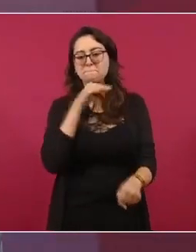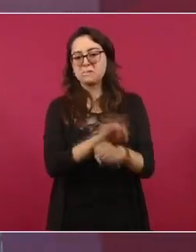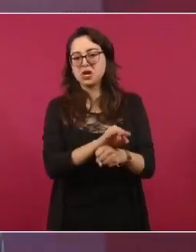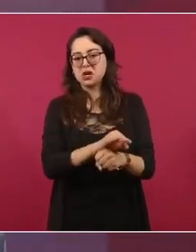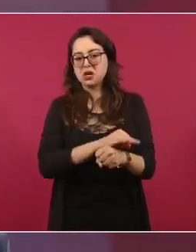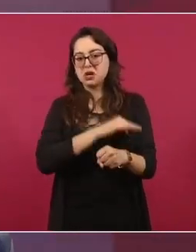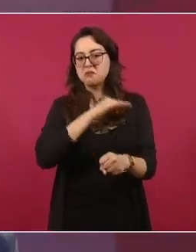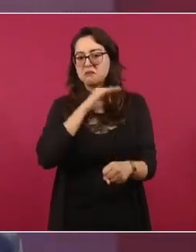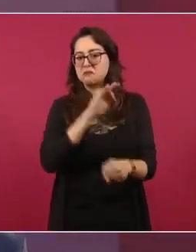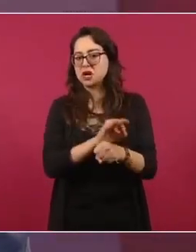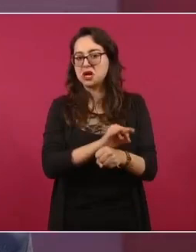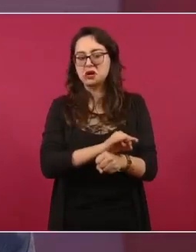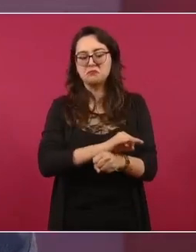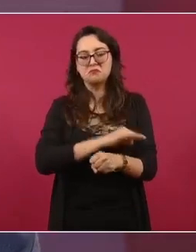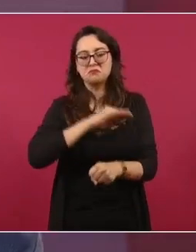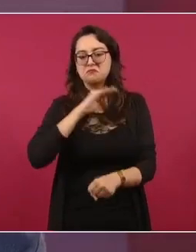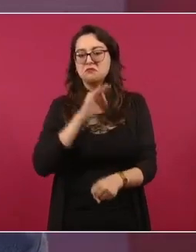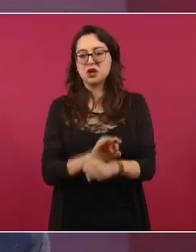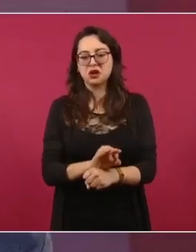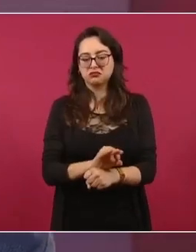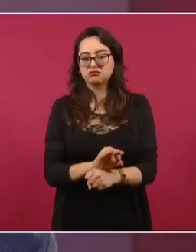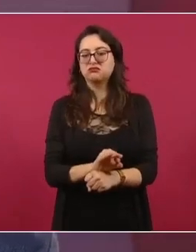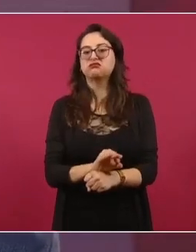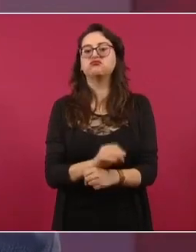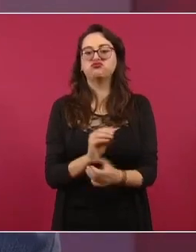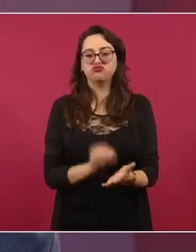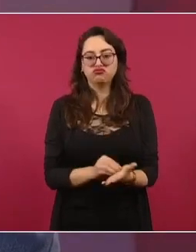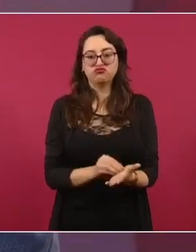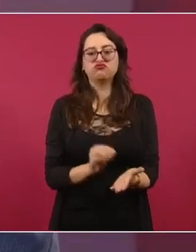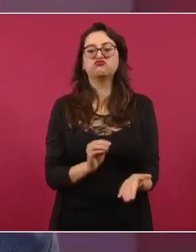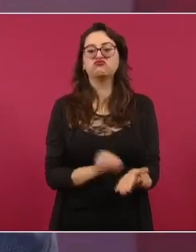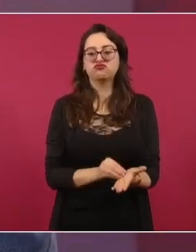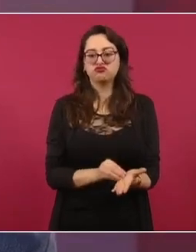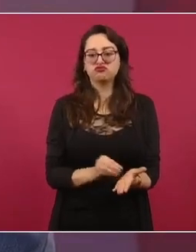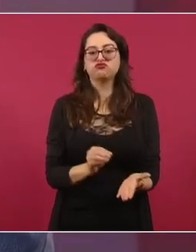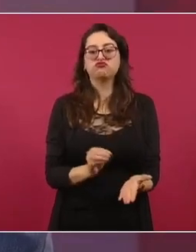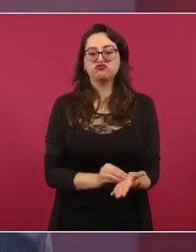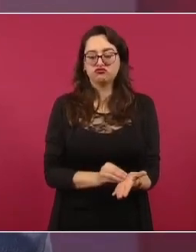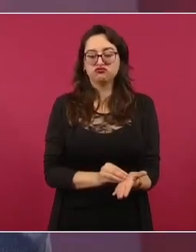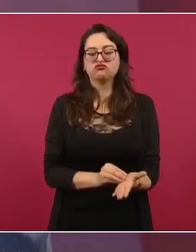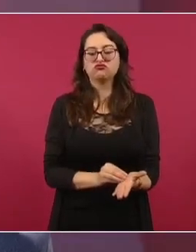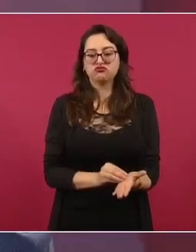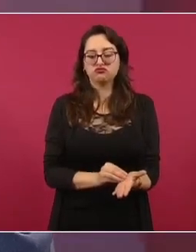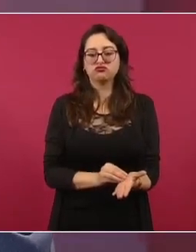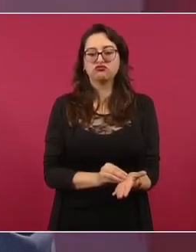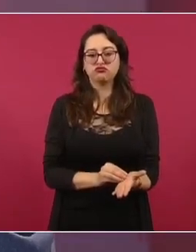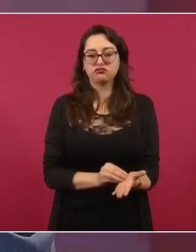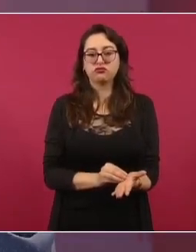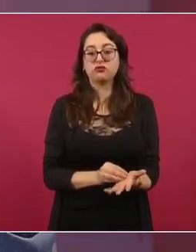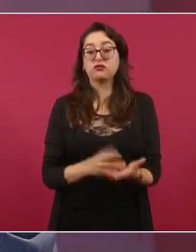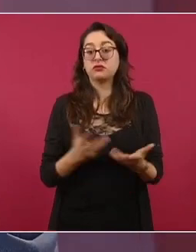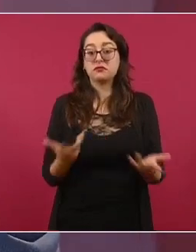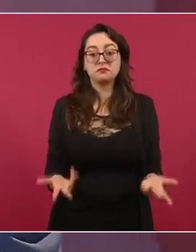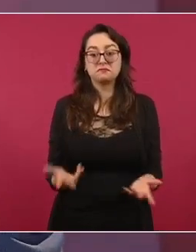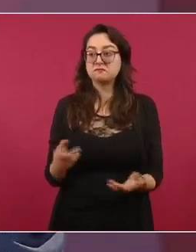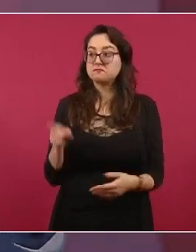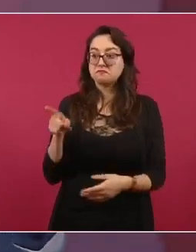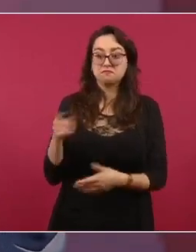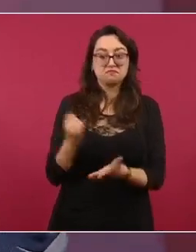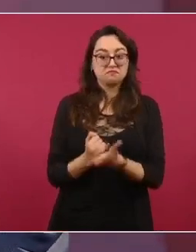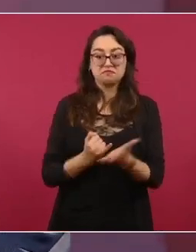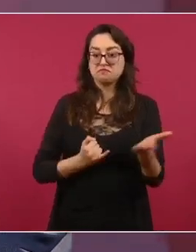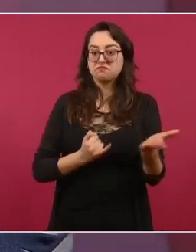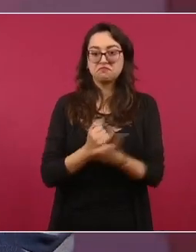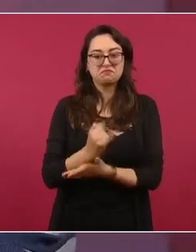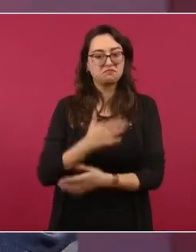caracterizadas por la injusticia, el